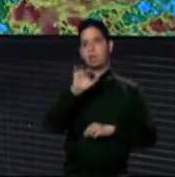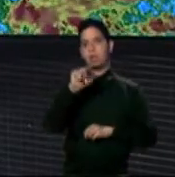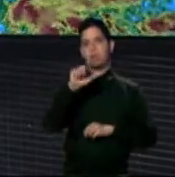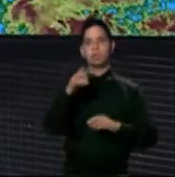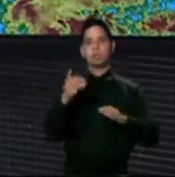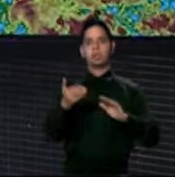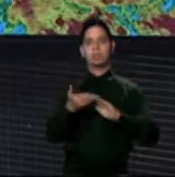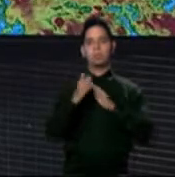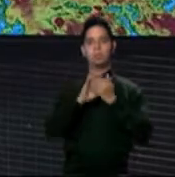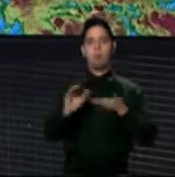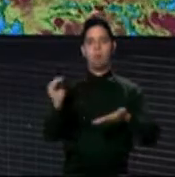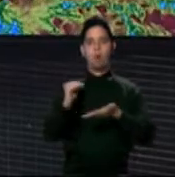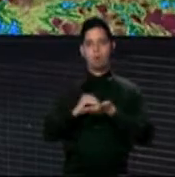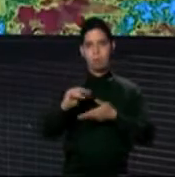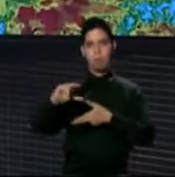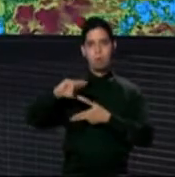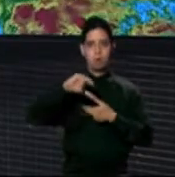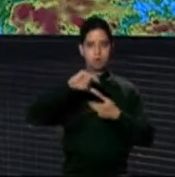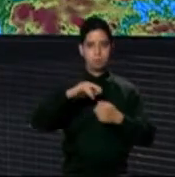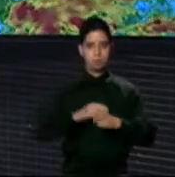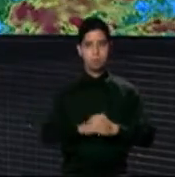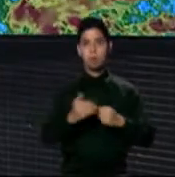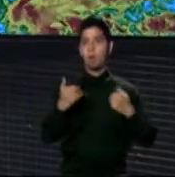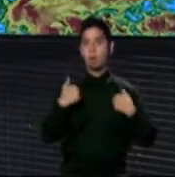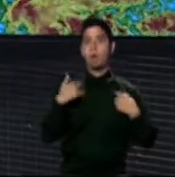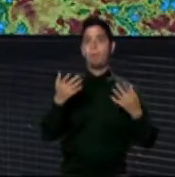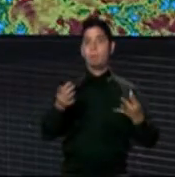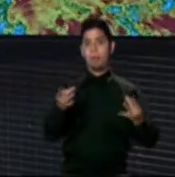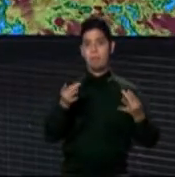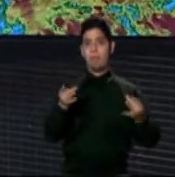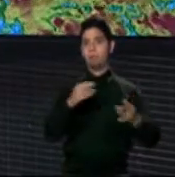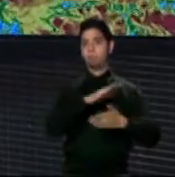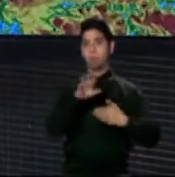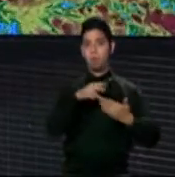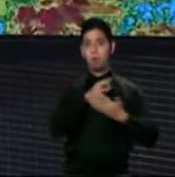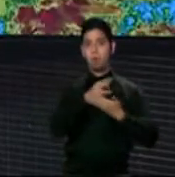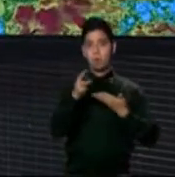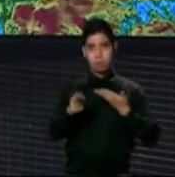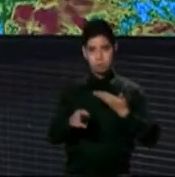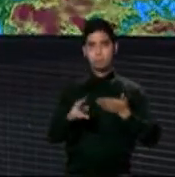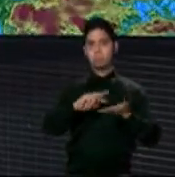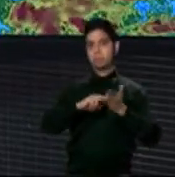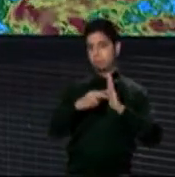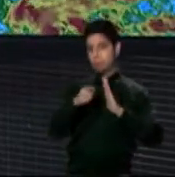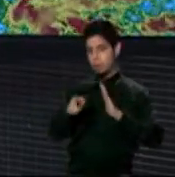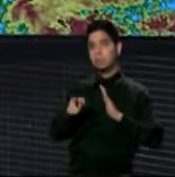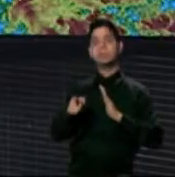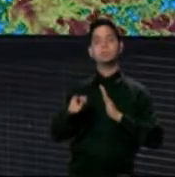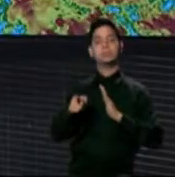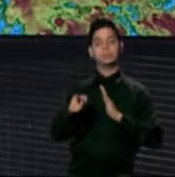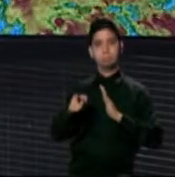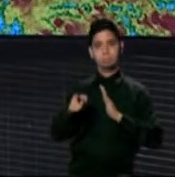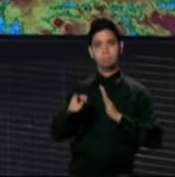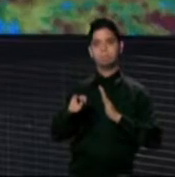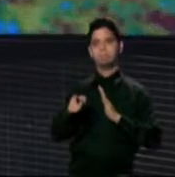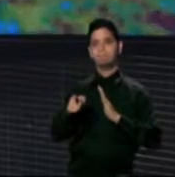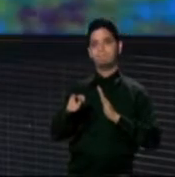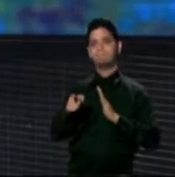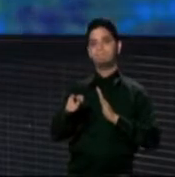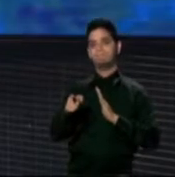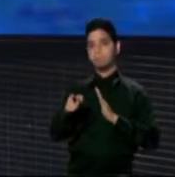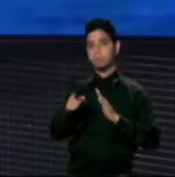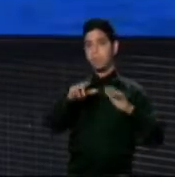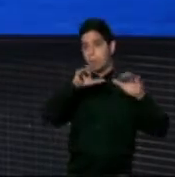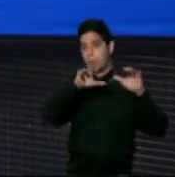a tener bastante humedad durante toda la semana. Así que ese potencial de lluvia se va a mantener alto, especialmente para los municipios